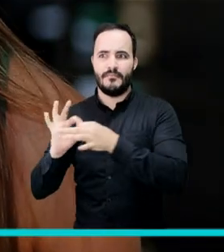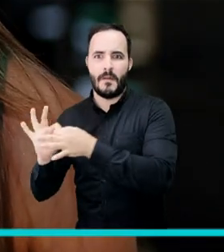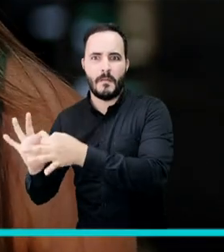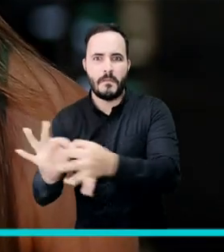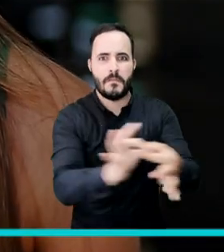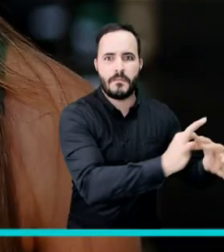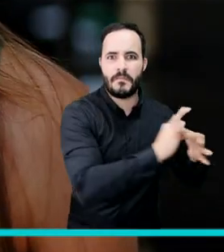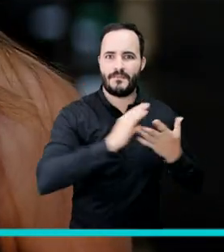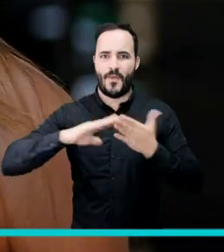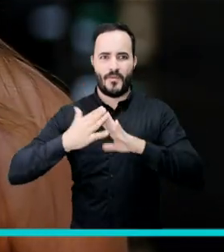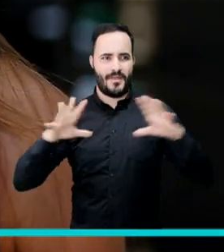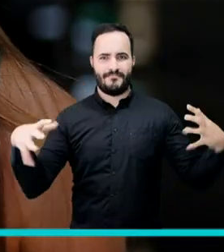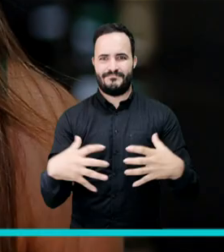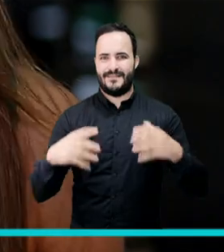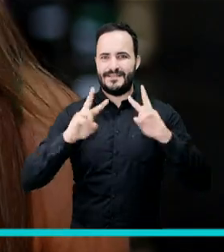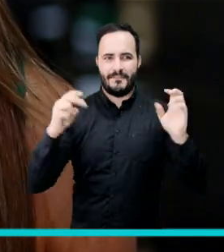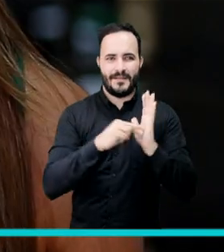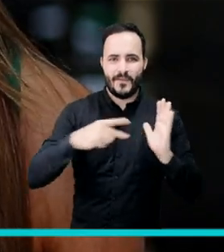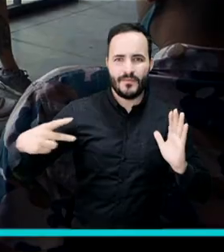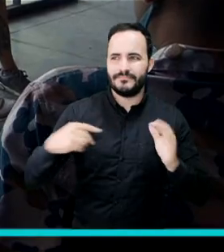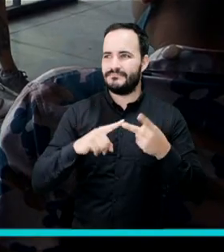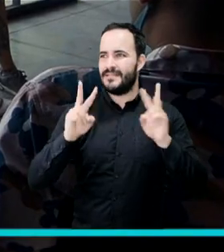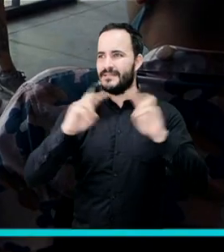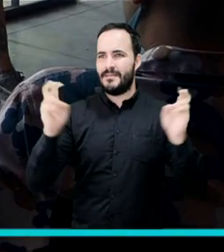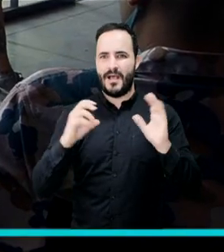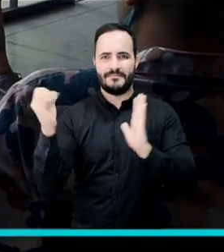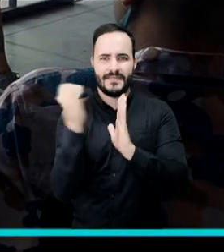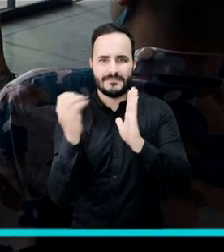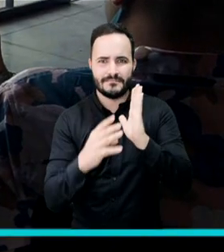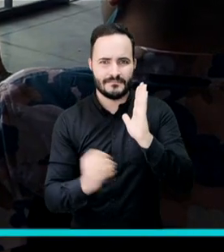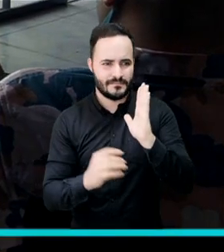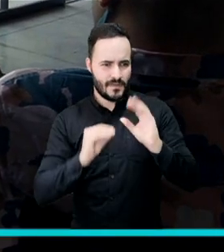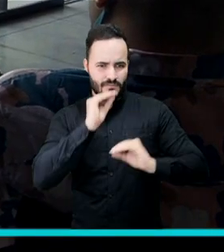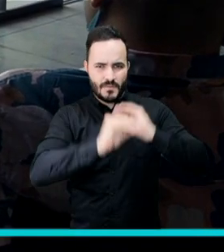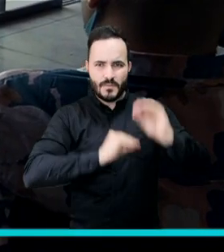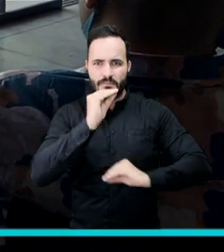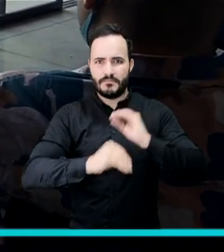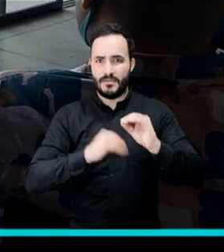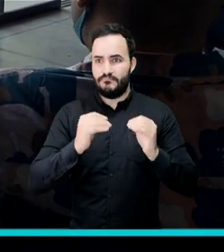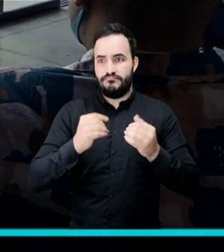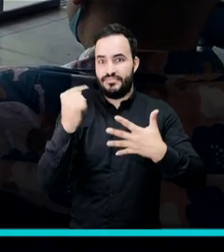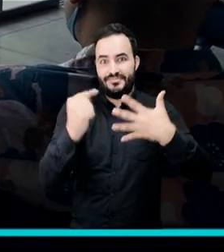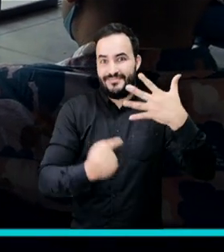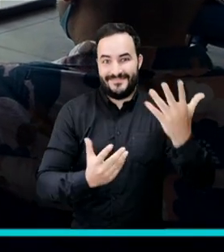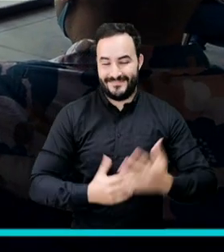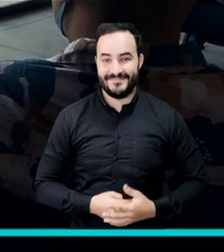comunidad de la tecnología, del desarrollo, de todo.